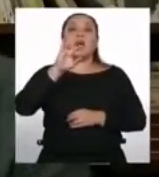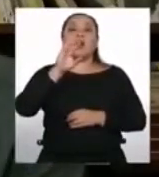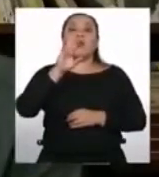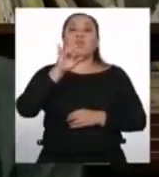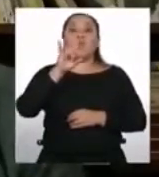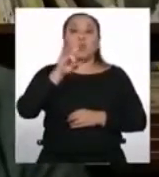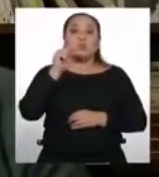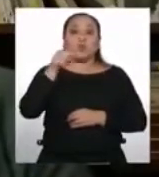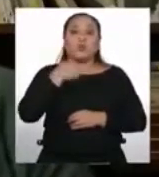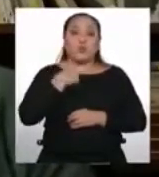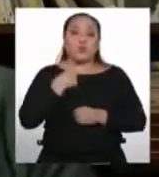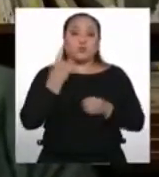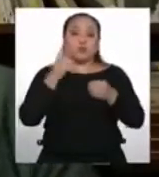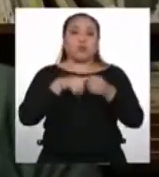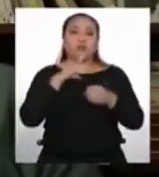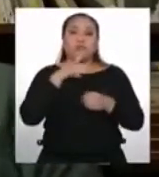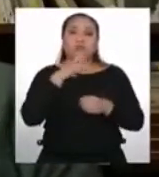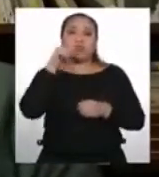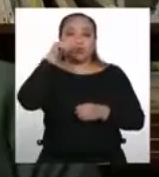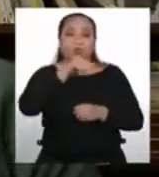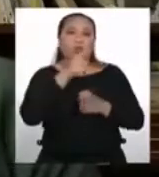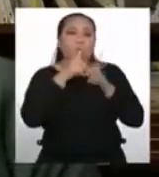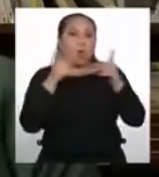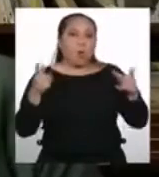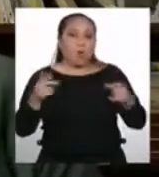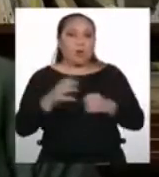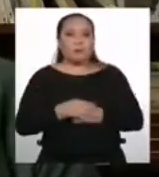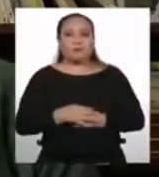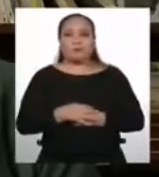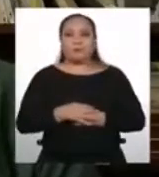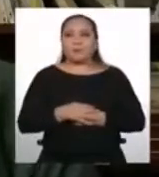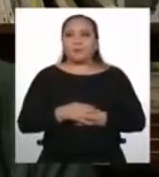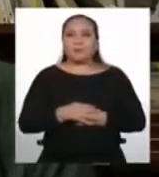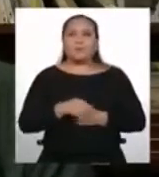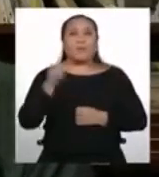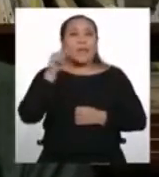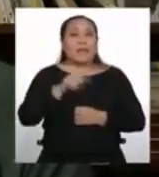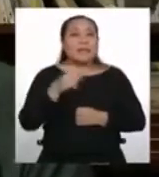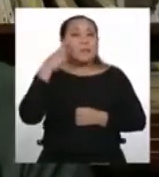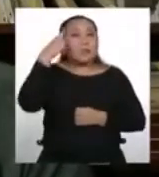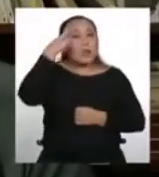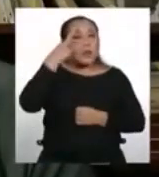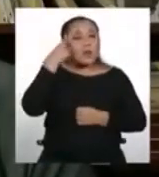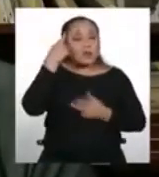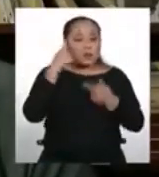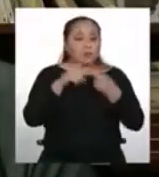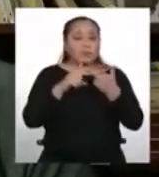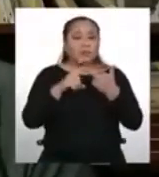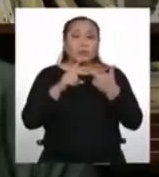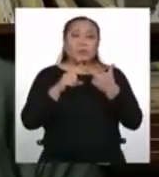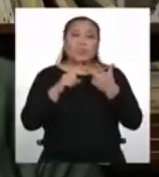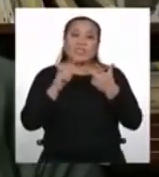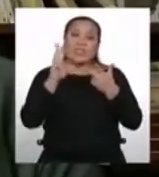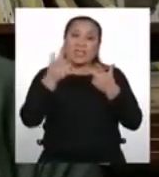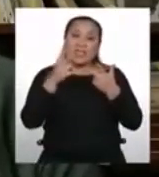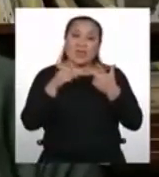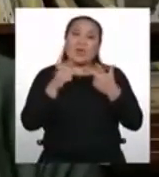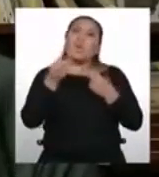Y tercera razón para entender por qué las lenguas se mantienen